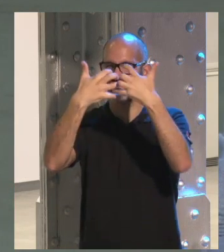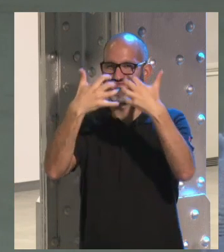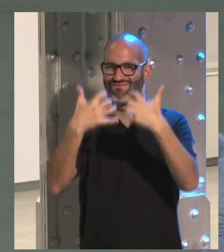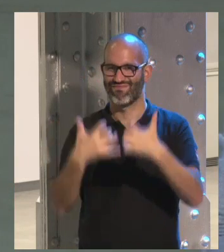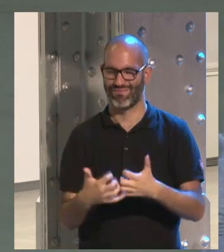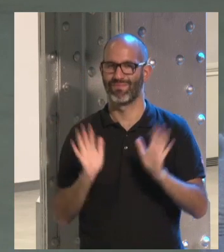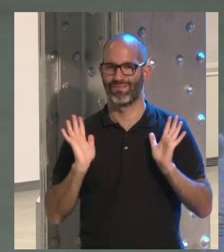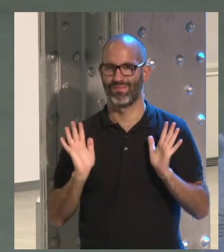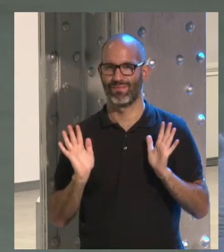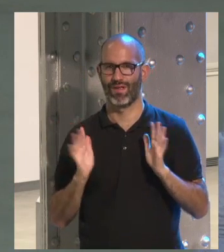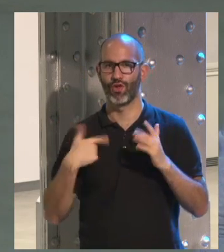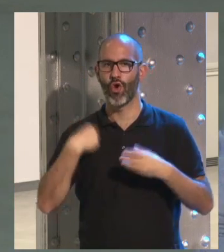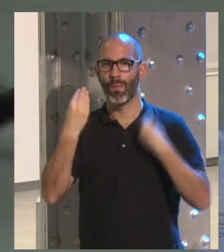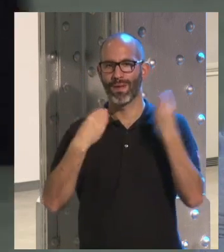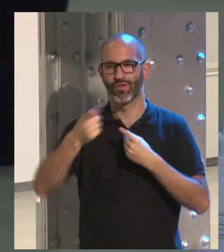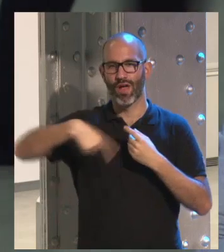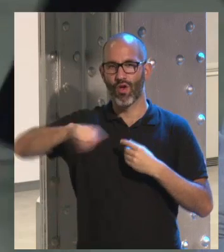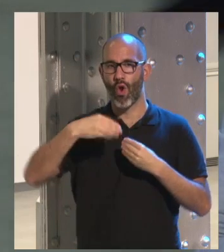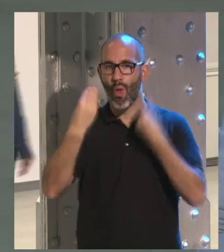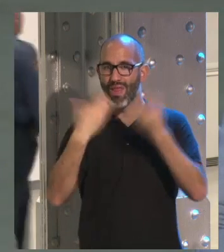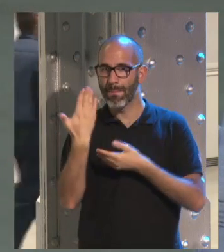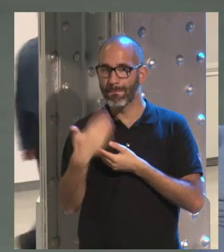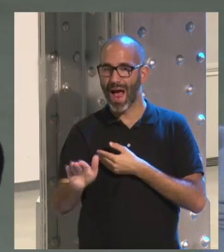entonces yo creo que no lo hacen tan mal